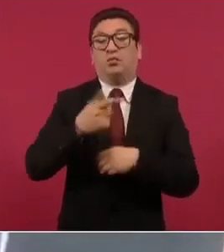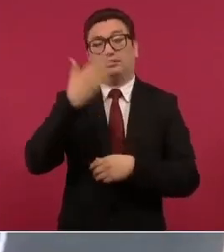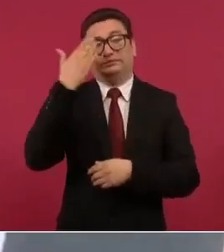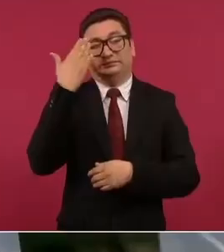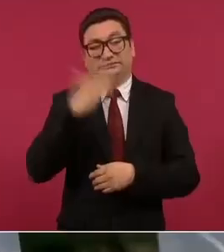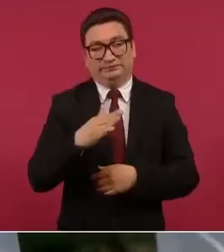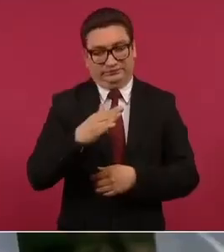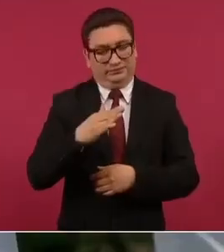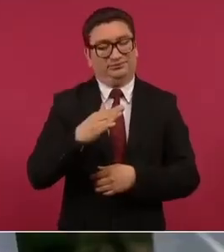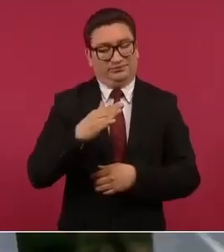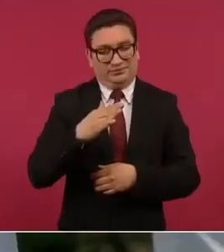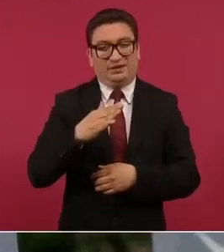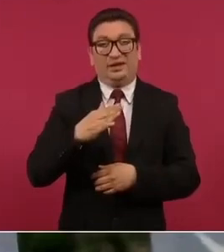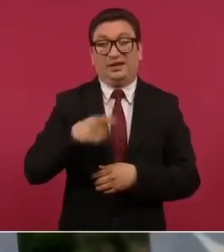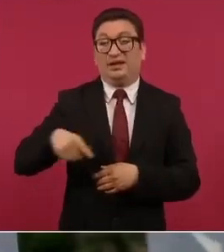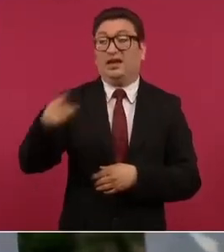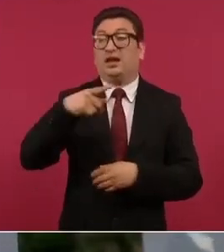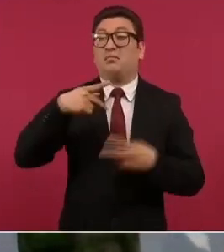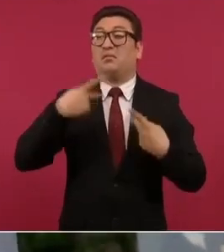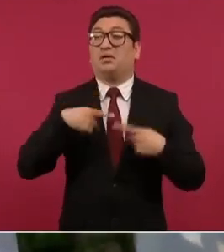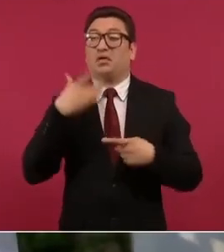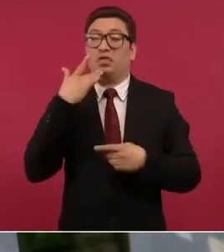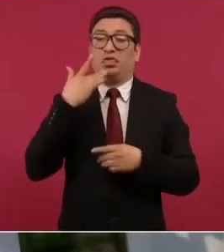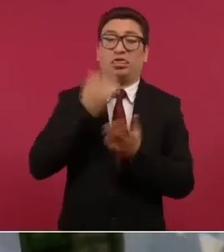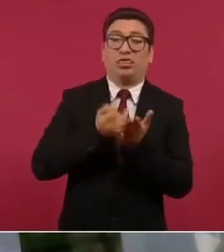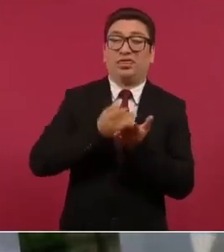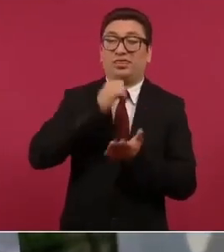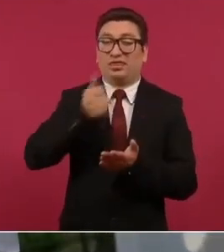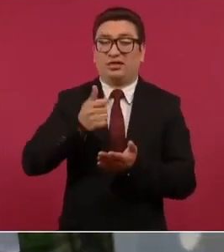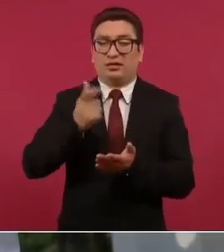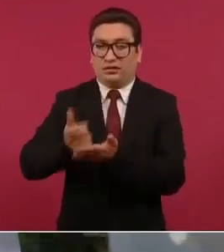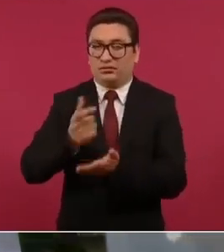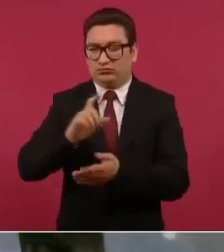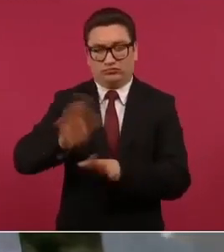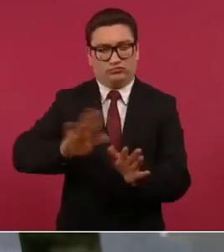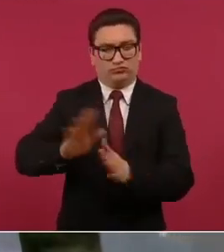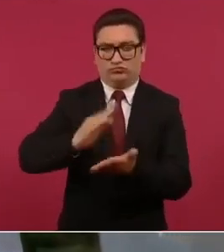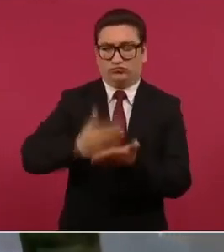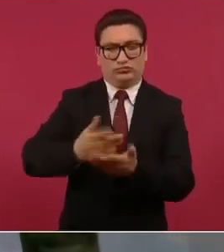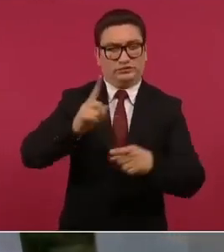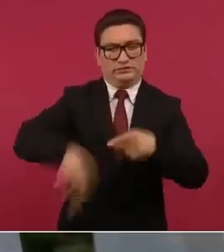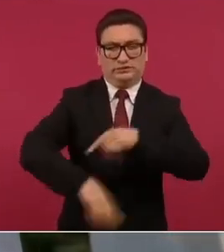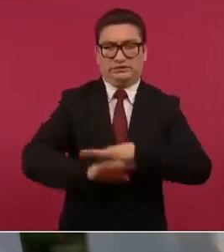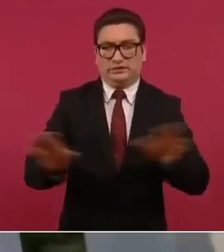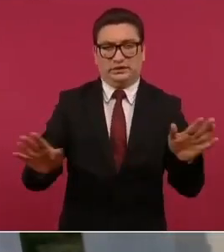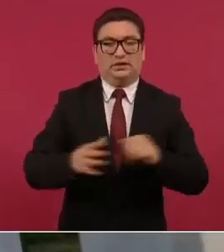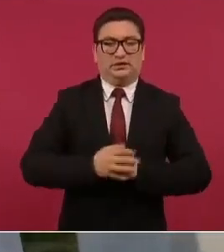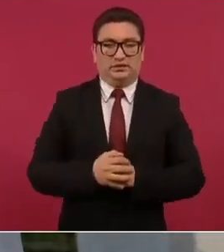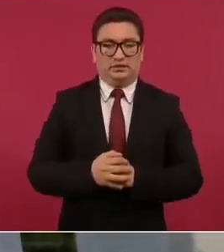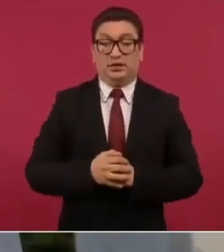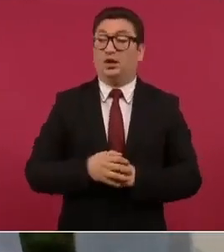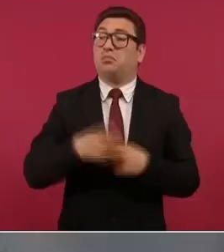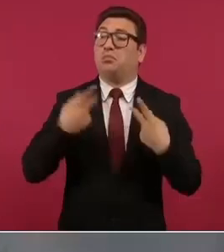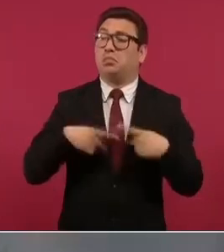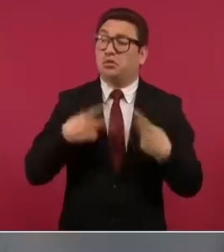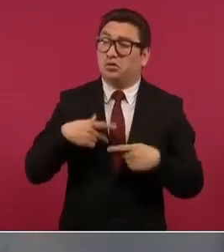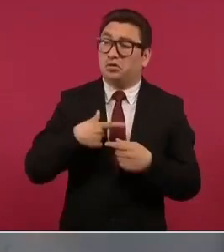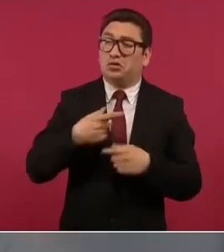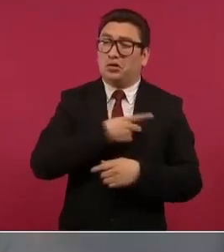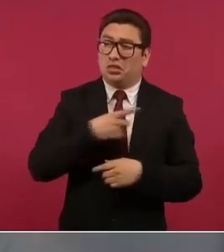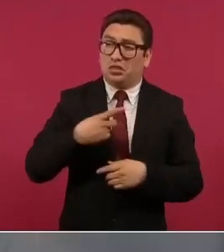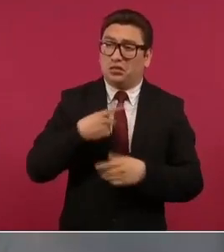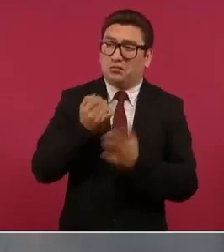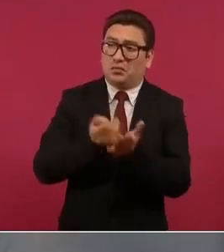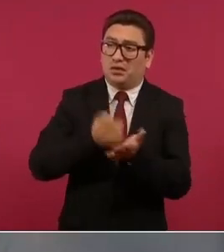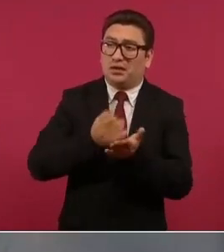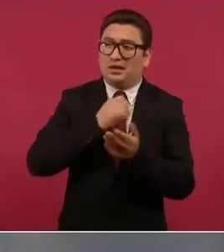los privilegios fiscales por ya no condonar los